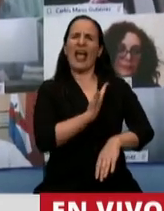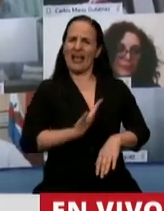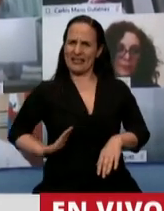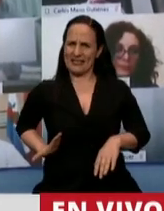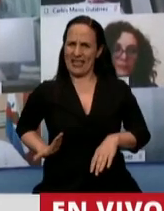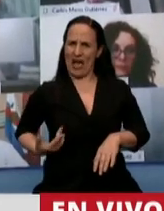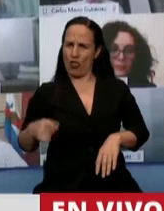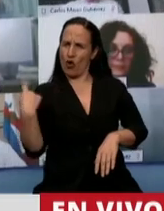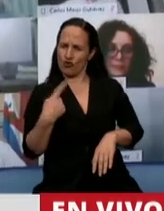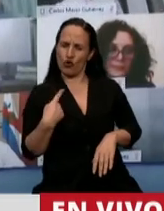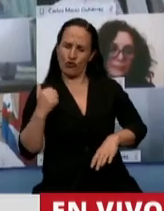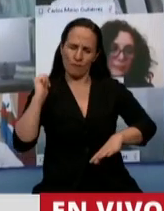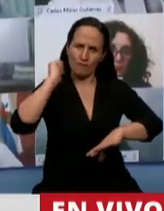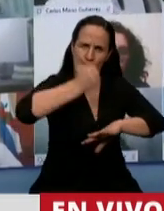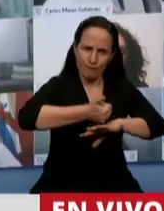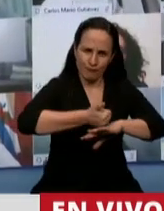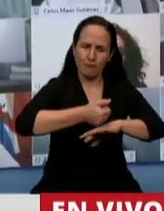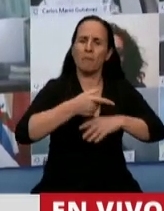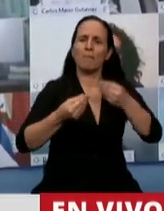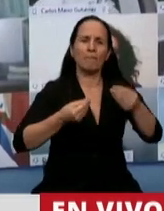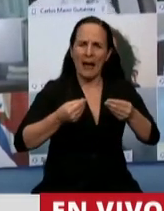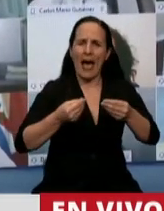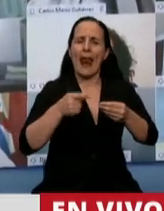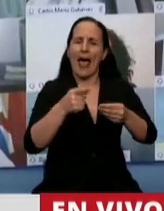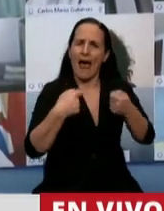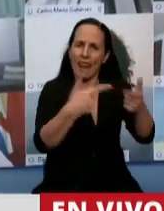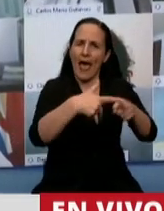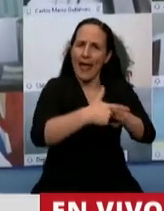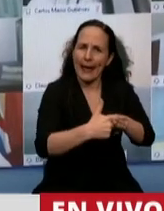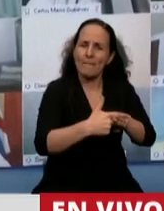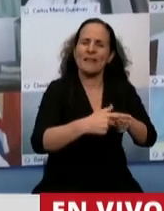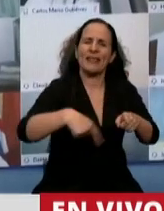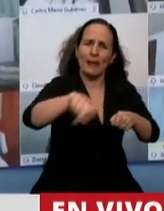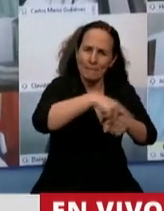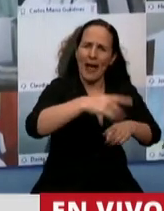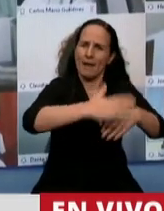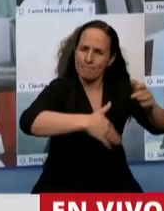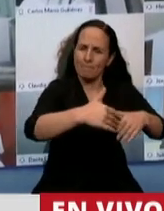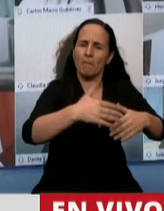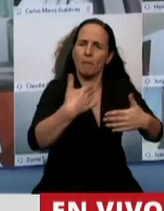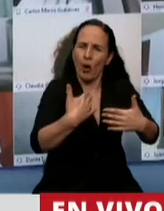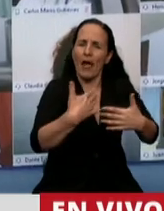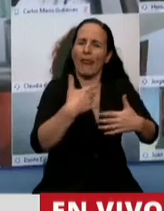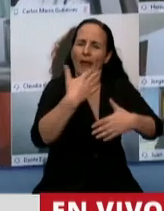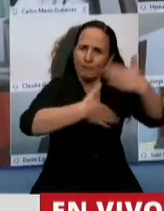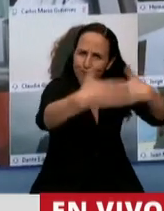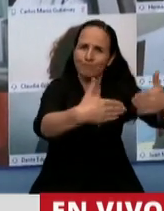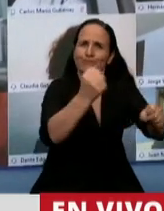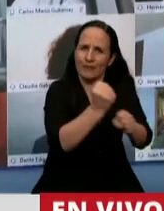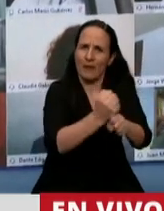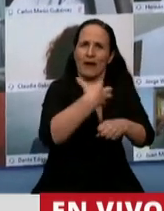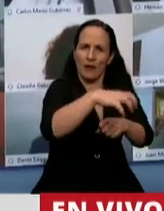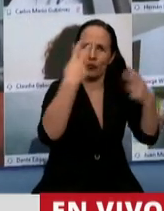de Diputados, brindando herramientas para volver a construir esos pilares, para atender esos puentes nuevamente. No quiero dejar,